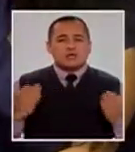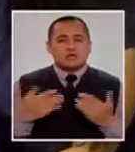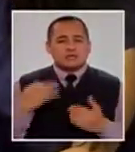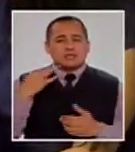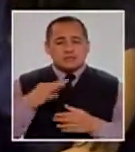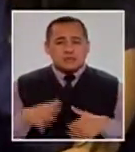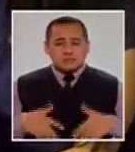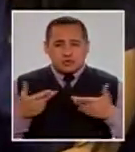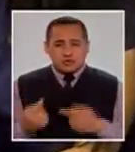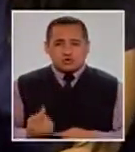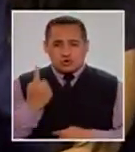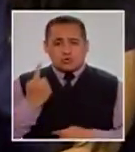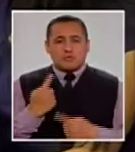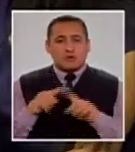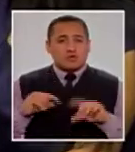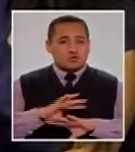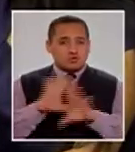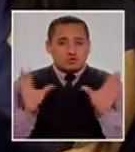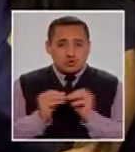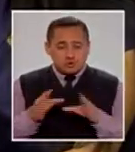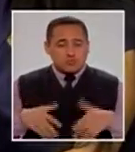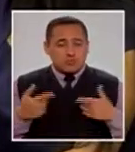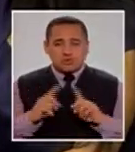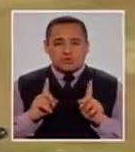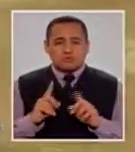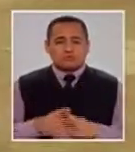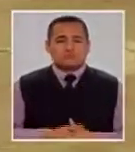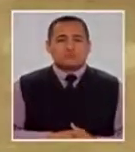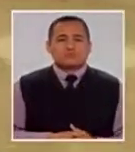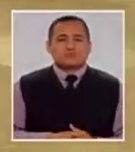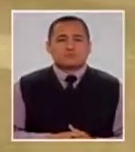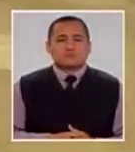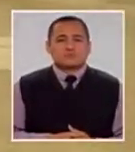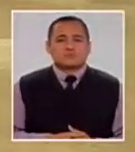cosas, claro, él las podrá hacer, pero todo no lo va a poder hacer.